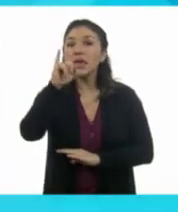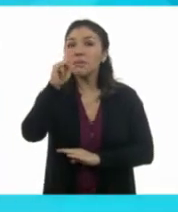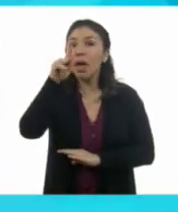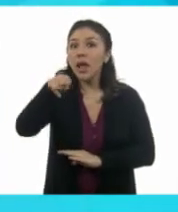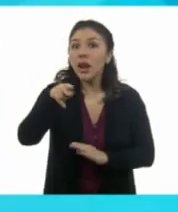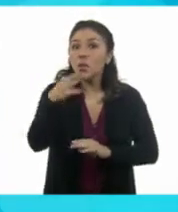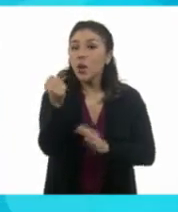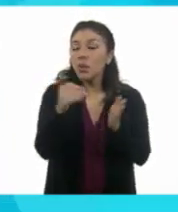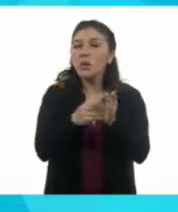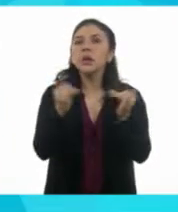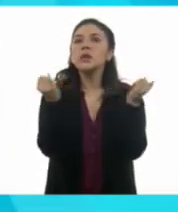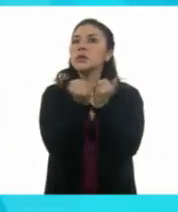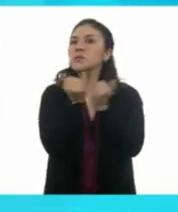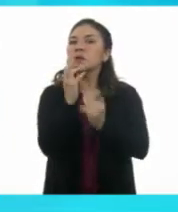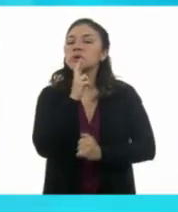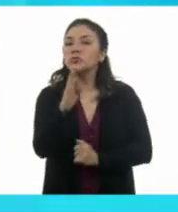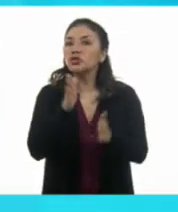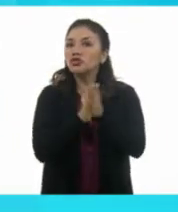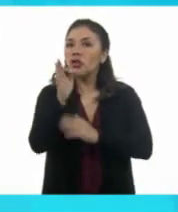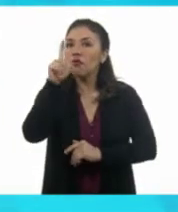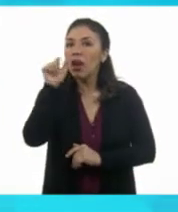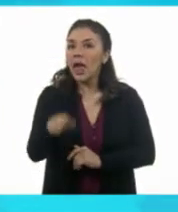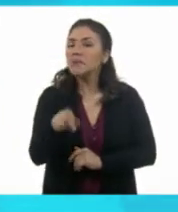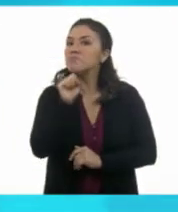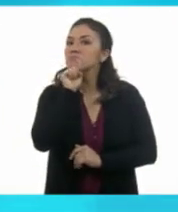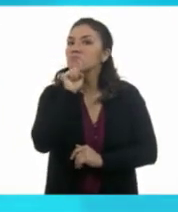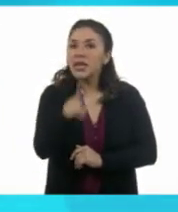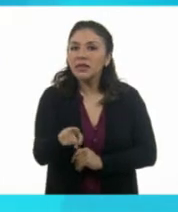9000 le gusta Chocoflan. Ok.